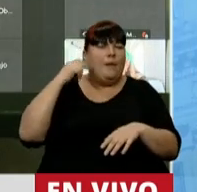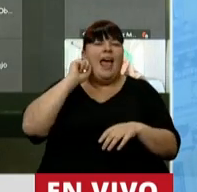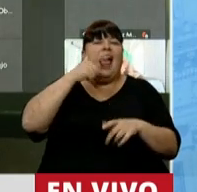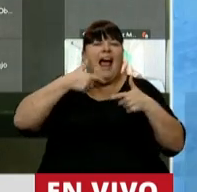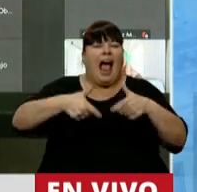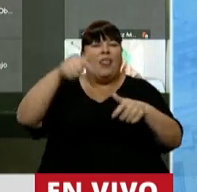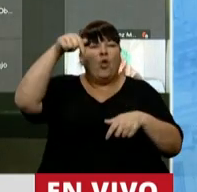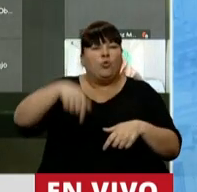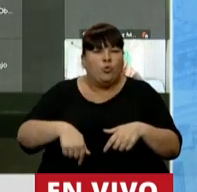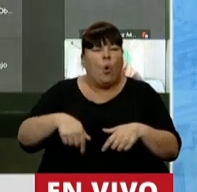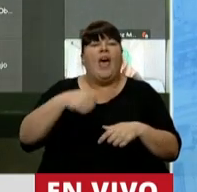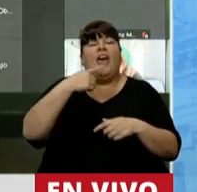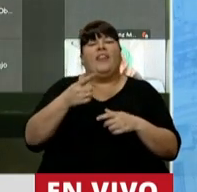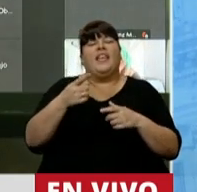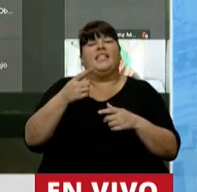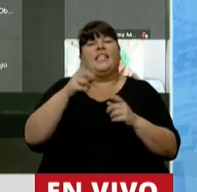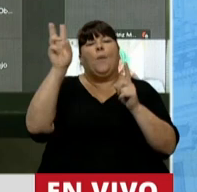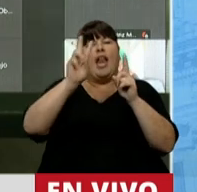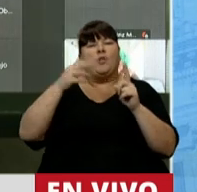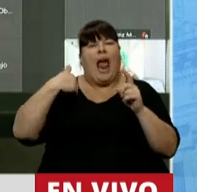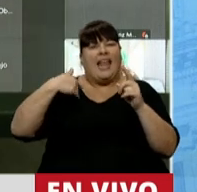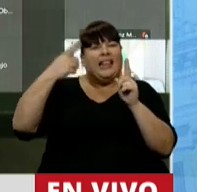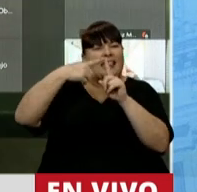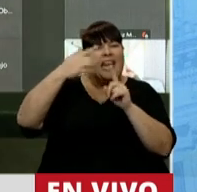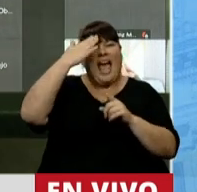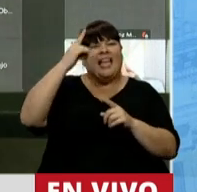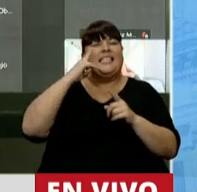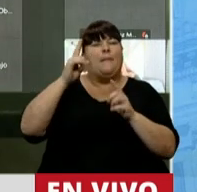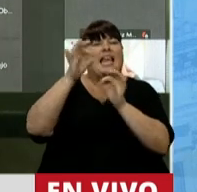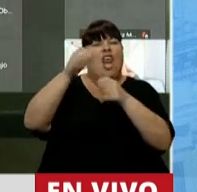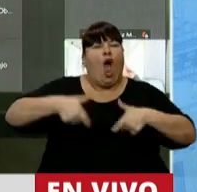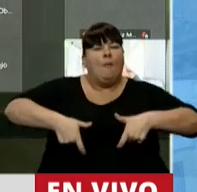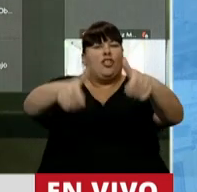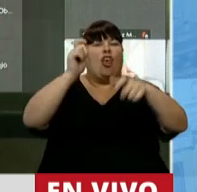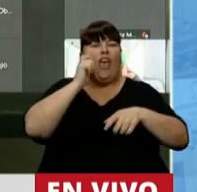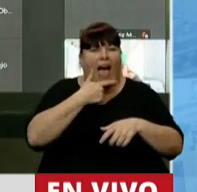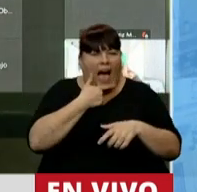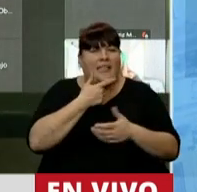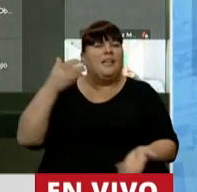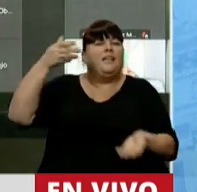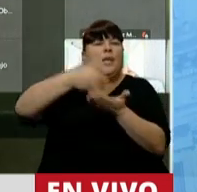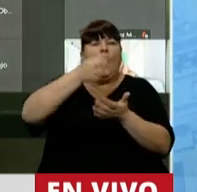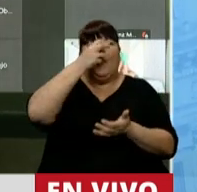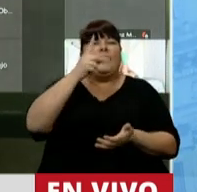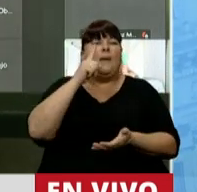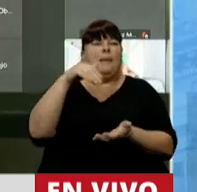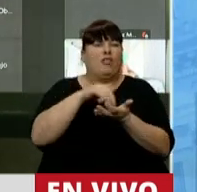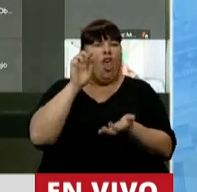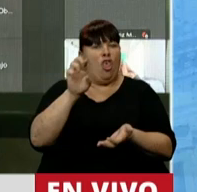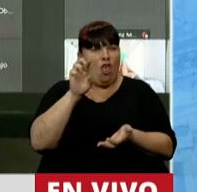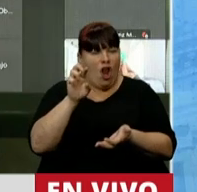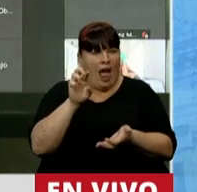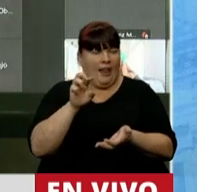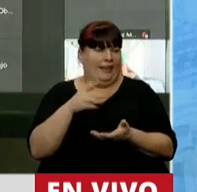gasoducto del sur, que iba a ir entre Venezuela y Argentina, 15.000 kilómetros de gasoducto con una inversión de 23.000 millones de